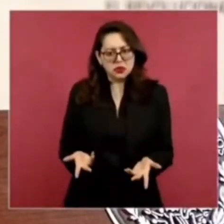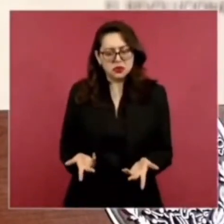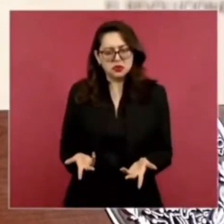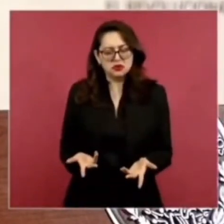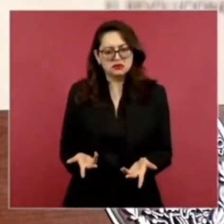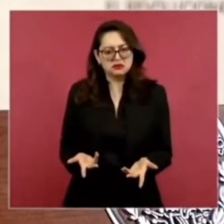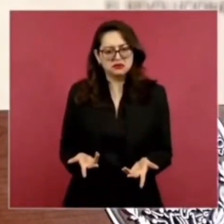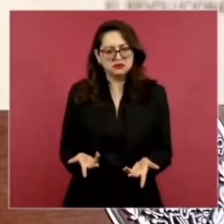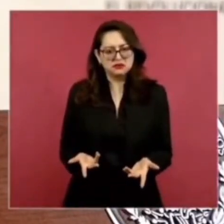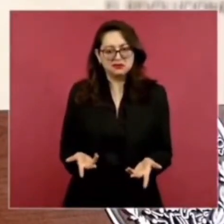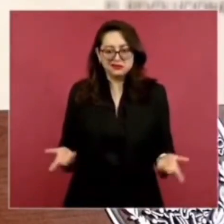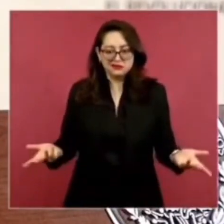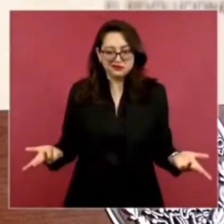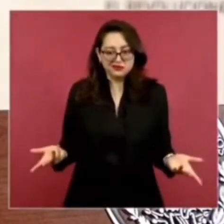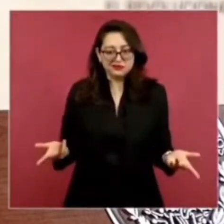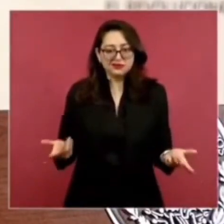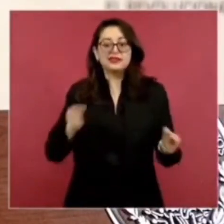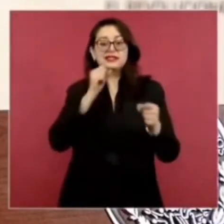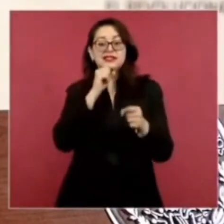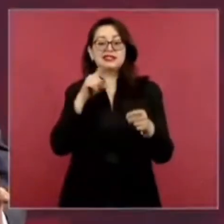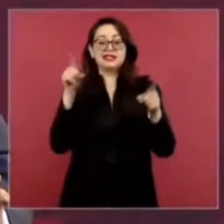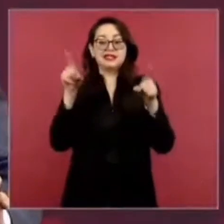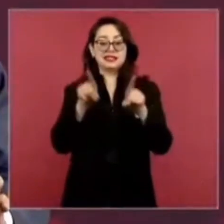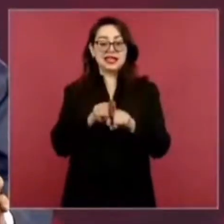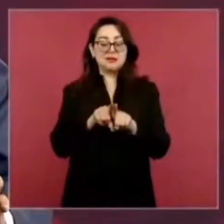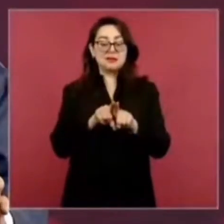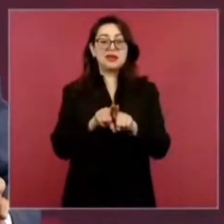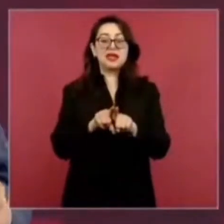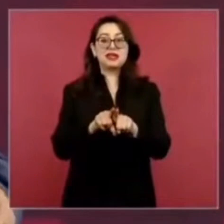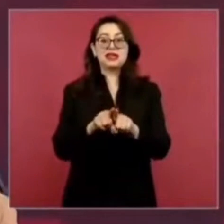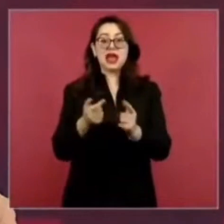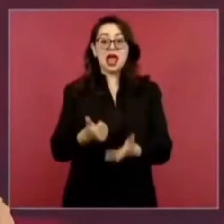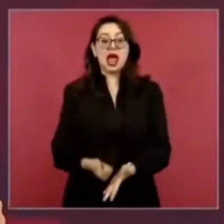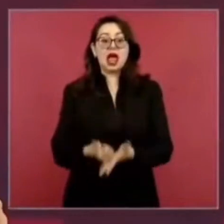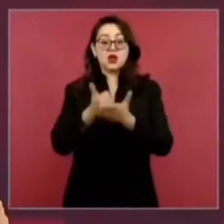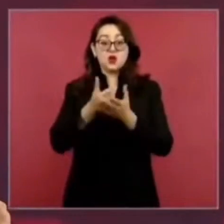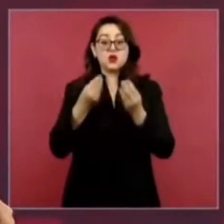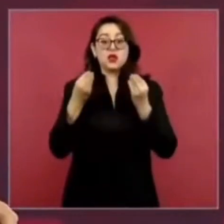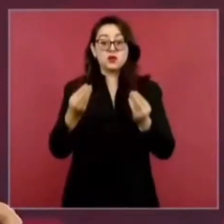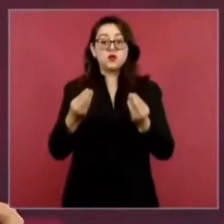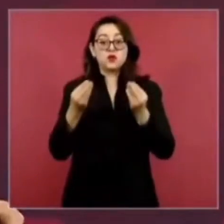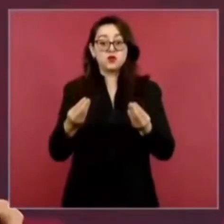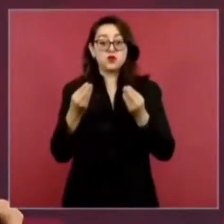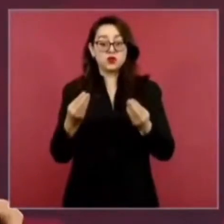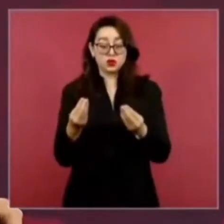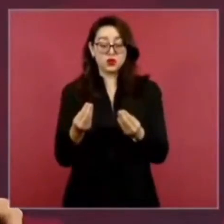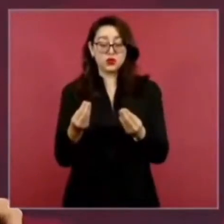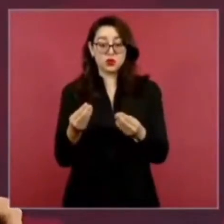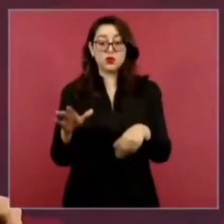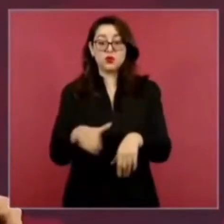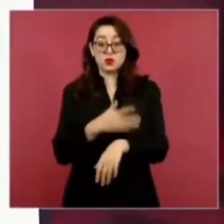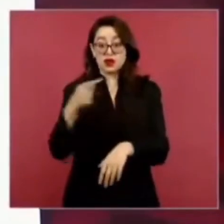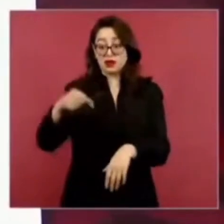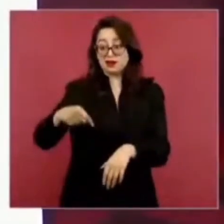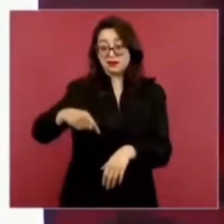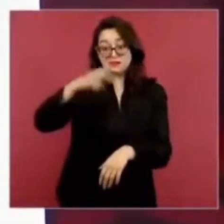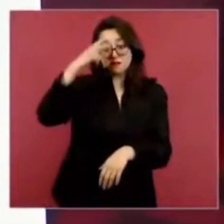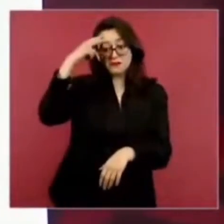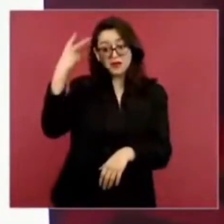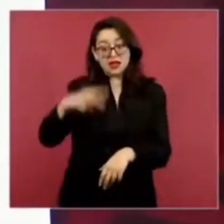y además tenemos una fábrica de trenes